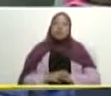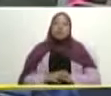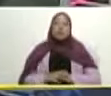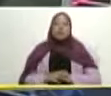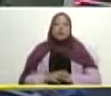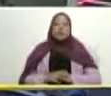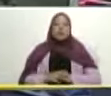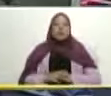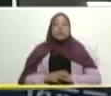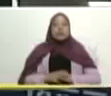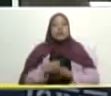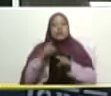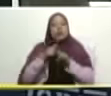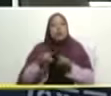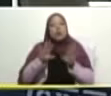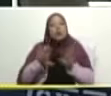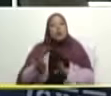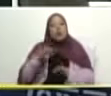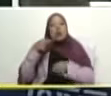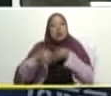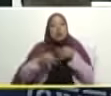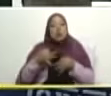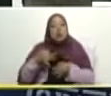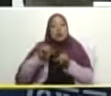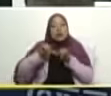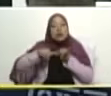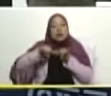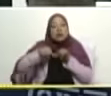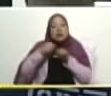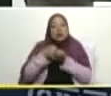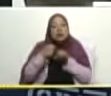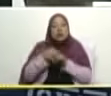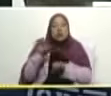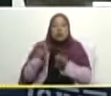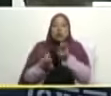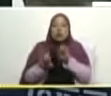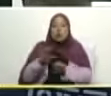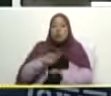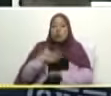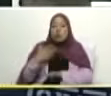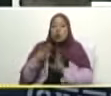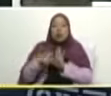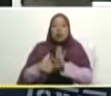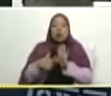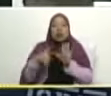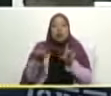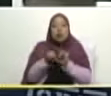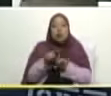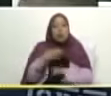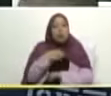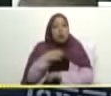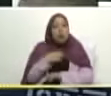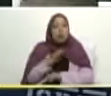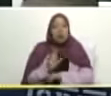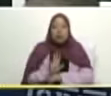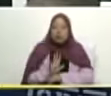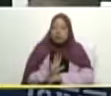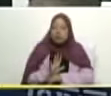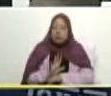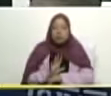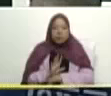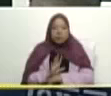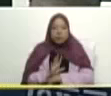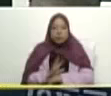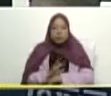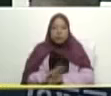ese es otro ejemplo de reformateo reingeniería adaptación renovación uno no se puede quedar en la inercia eso fue eso